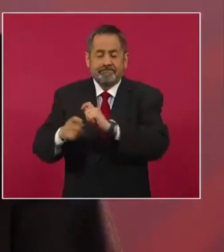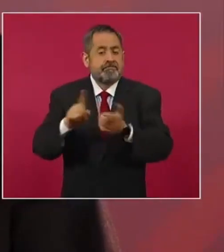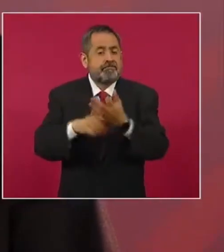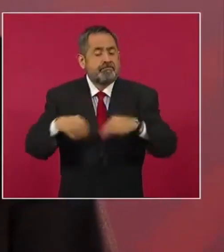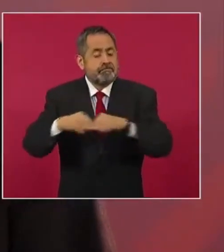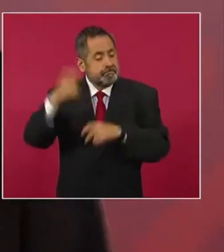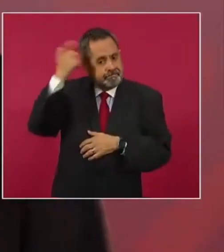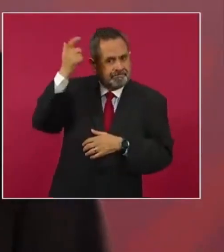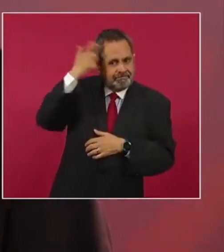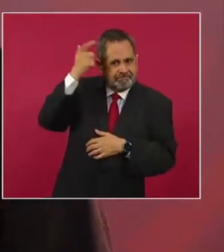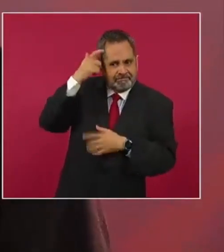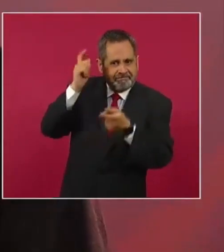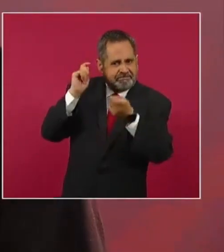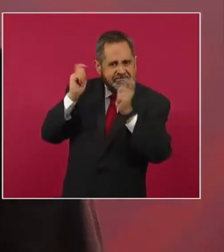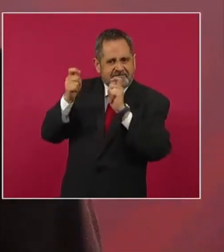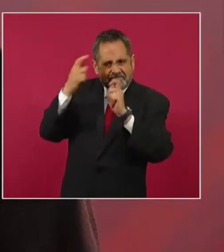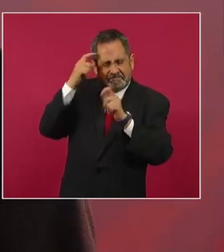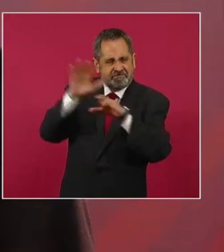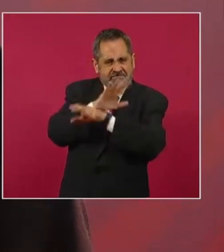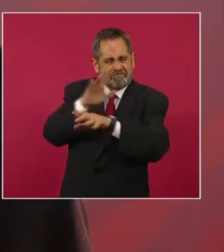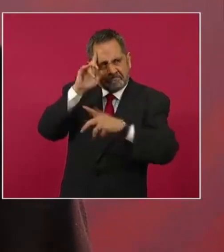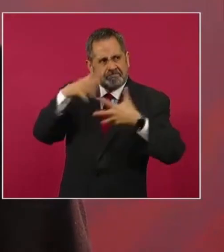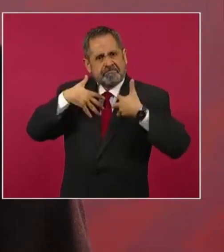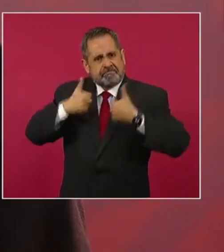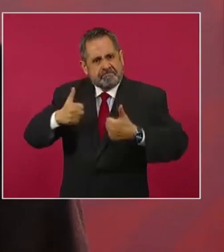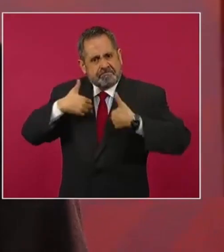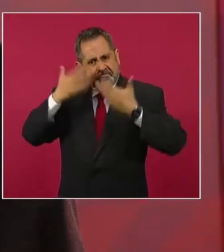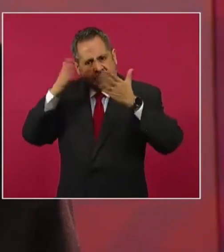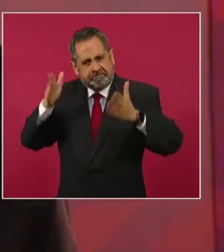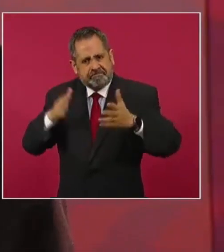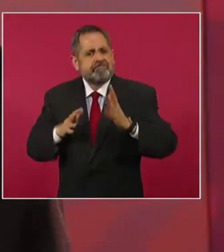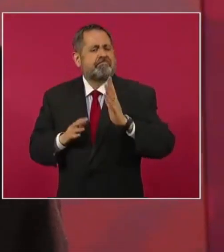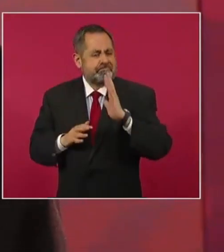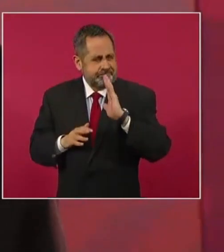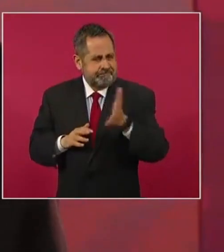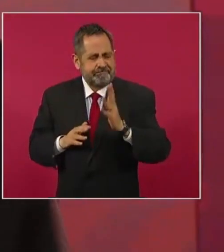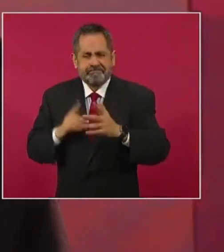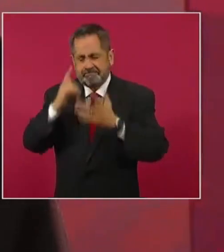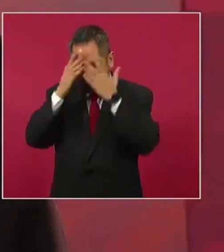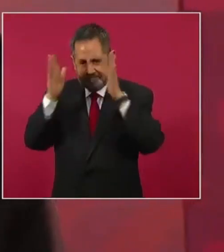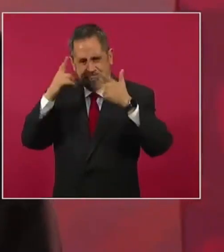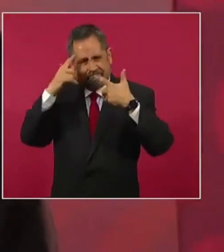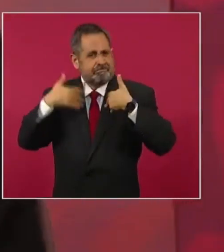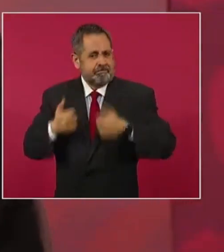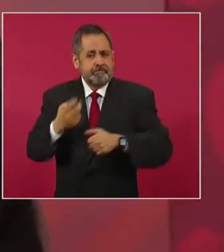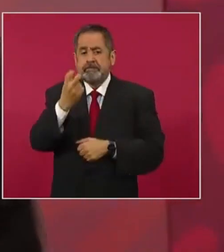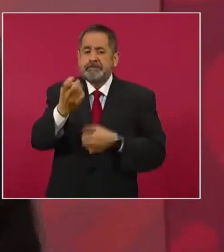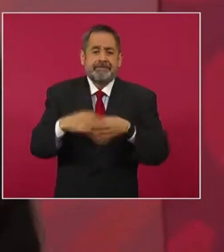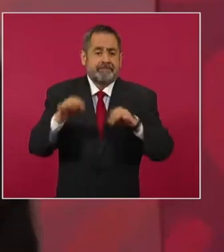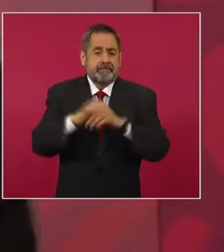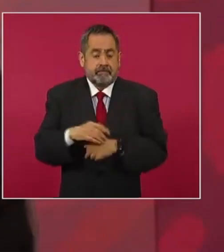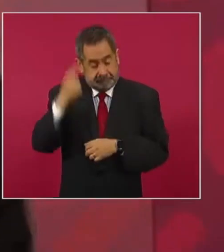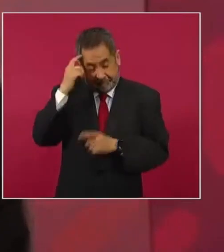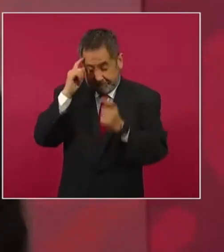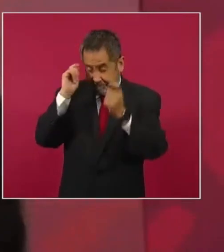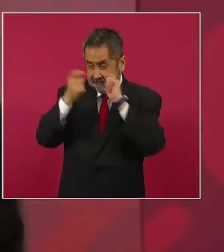acá, cambio de mentalidad, que es lo más difícil